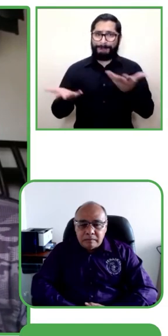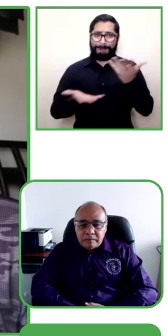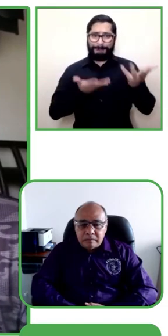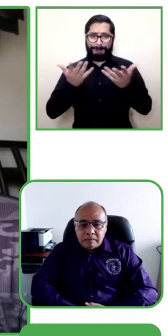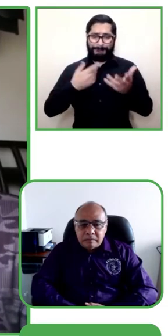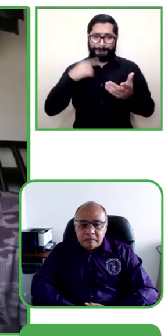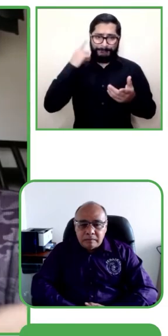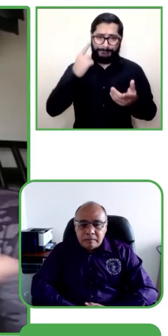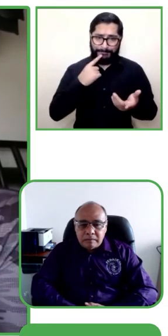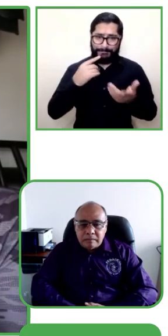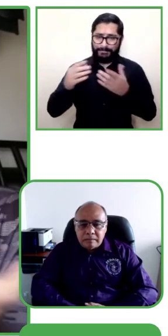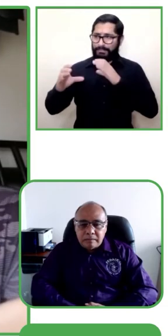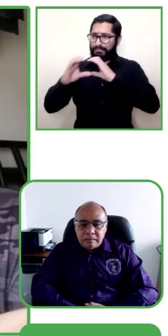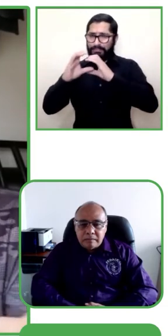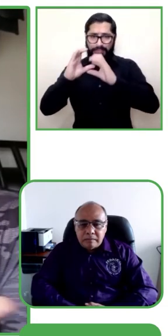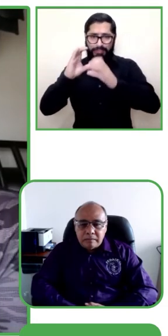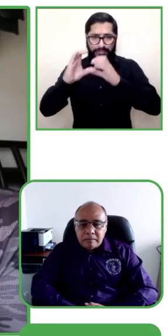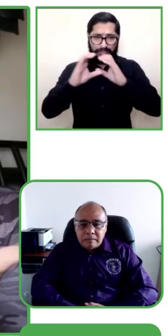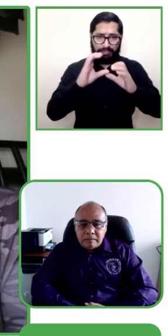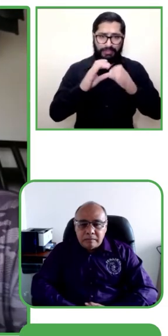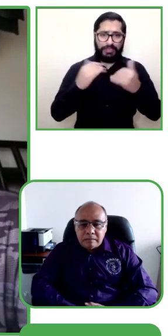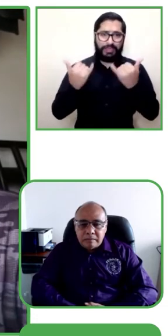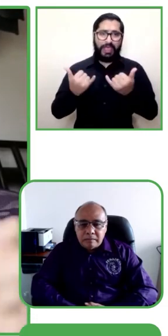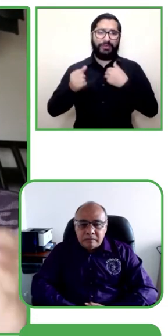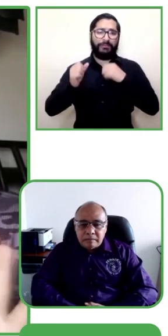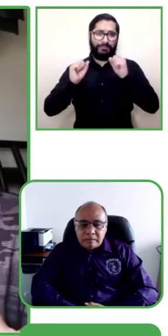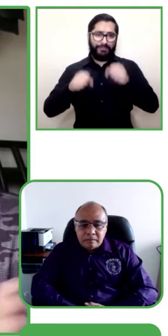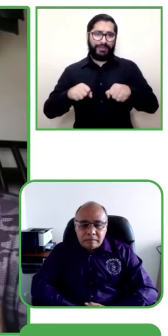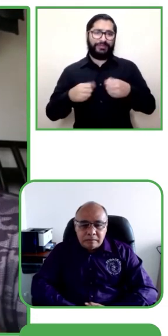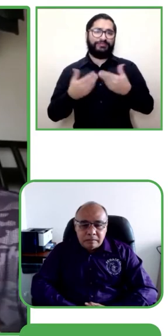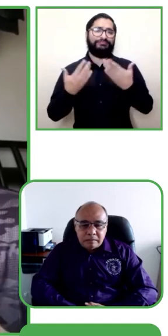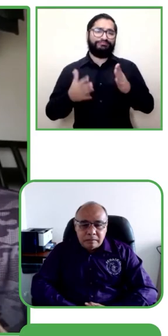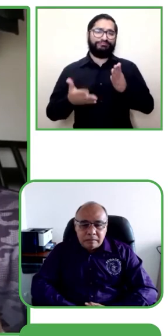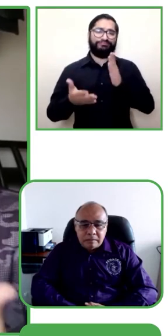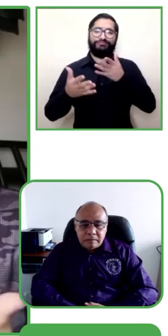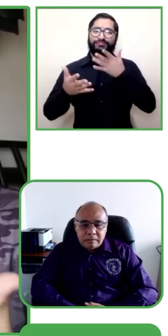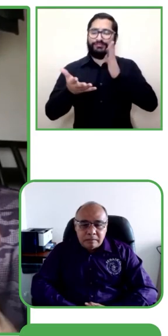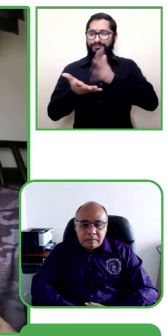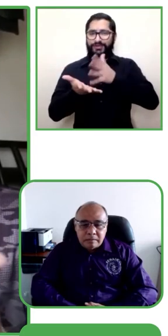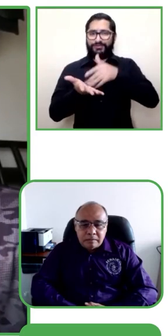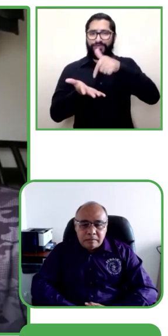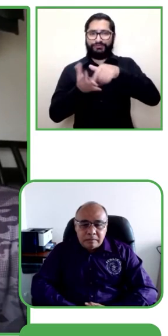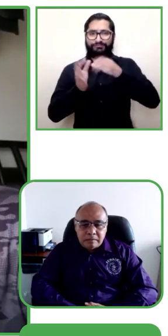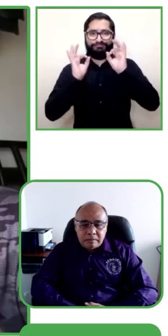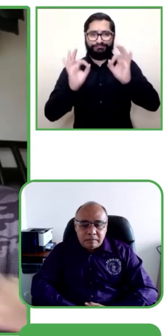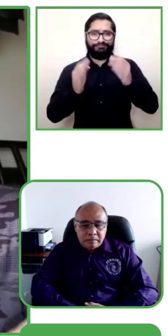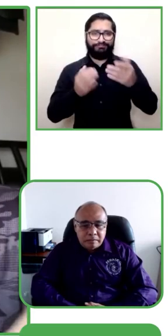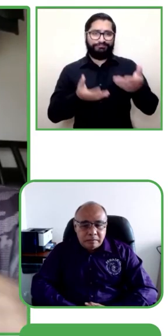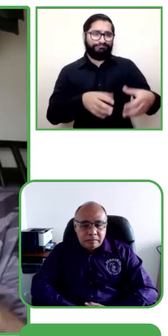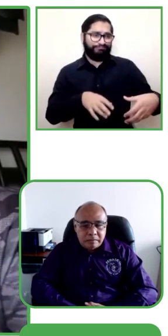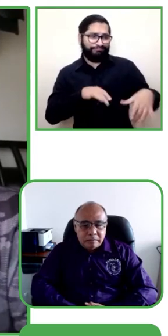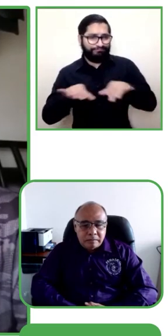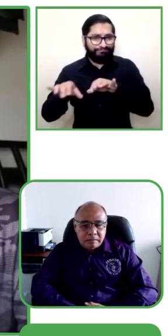intérprete. Lo utilizo sin inconvenientes para comunicarme con mis compañeros de trabajo